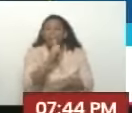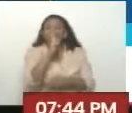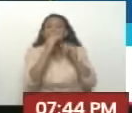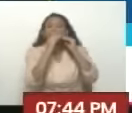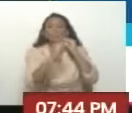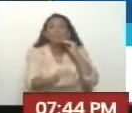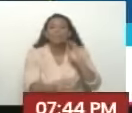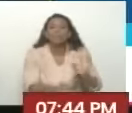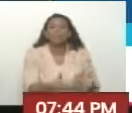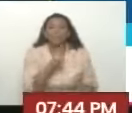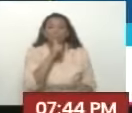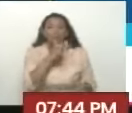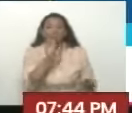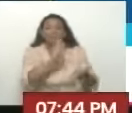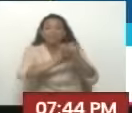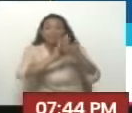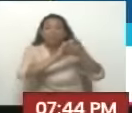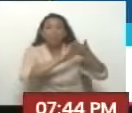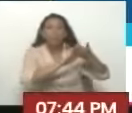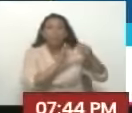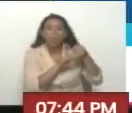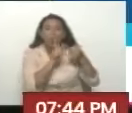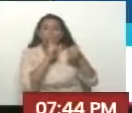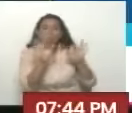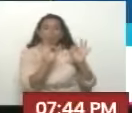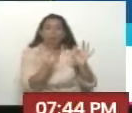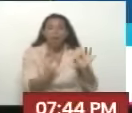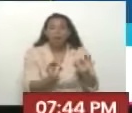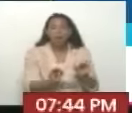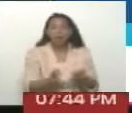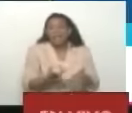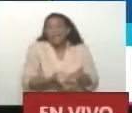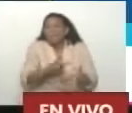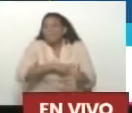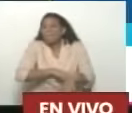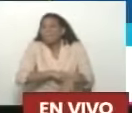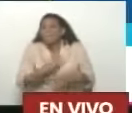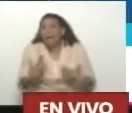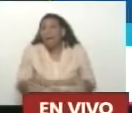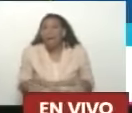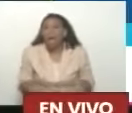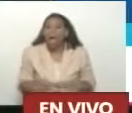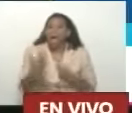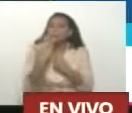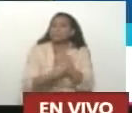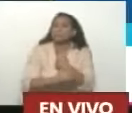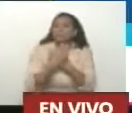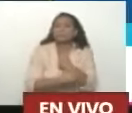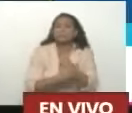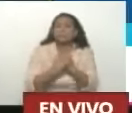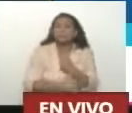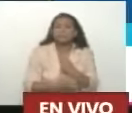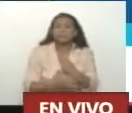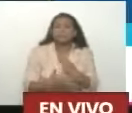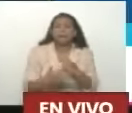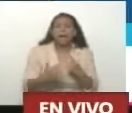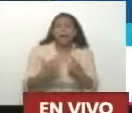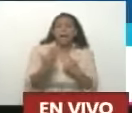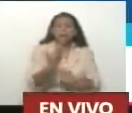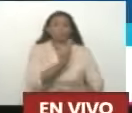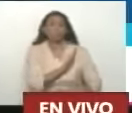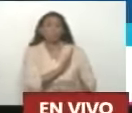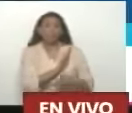De que deben Encubrir Y lo que es peor Tratan de victimizar Y convertir en víctima